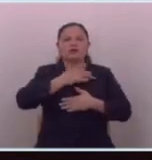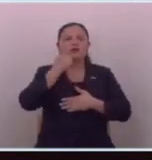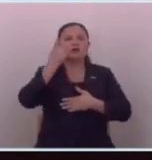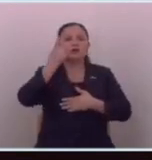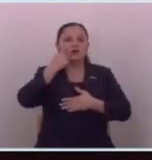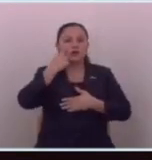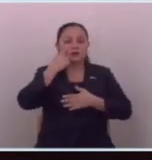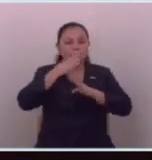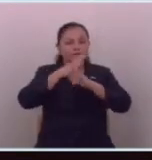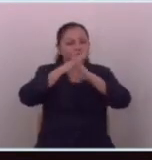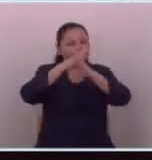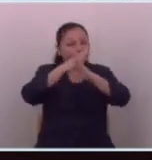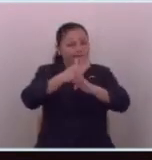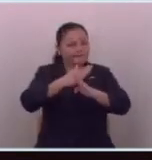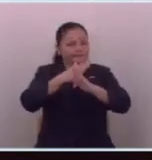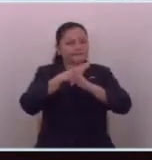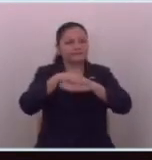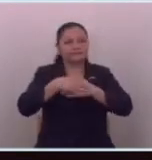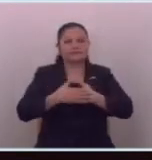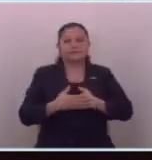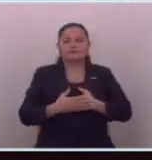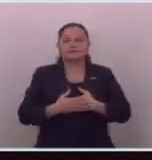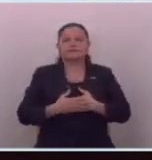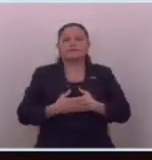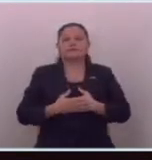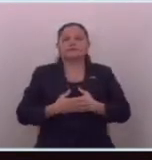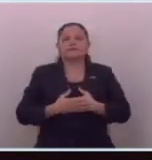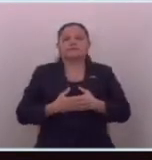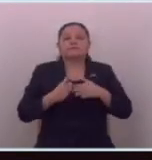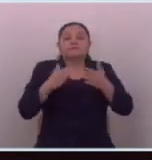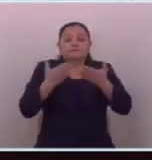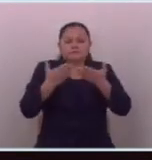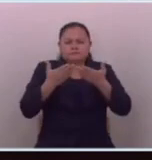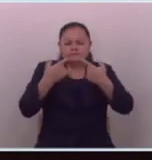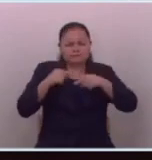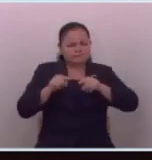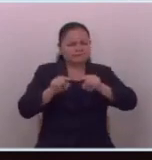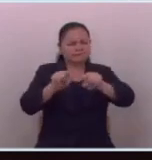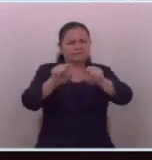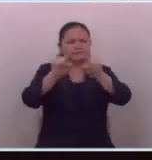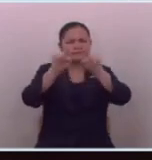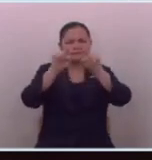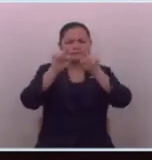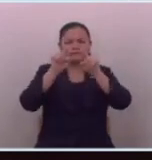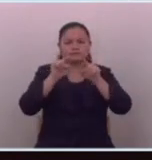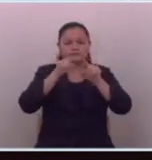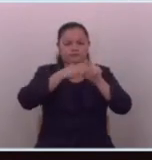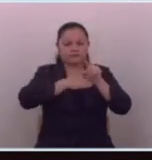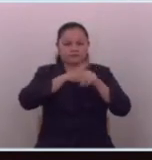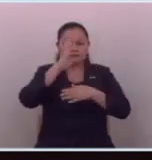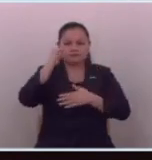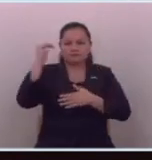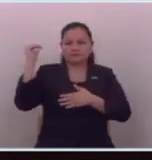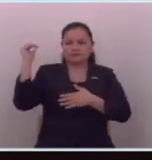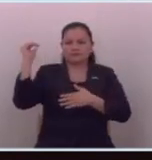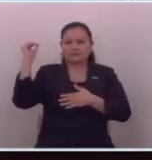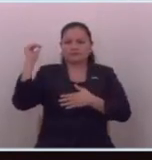cuidar y a proteger para que siga en nuestro país